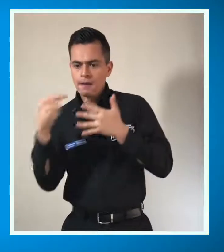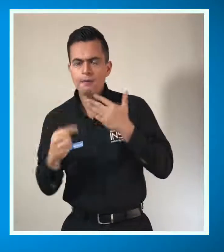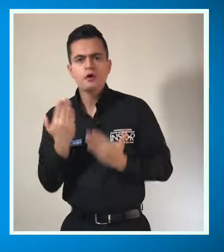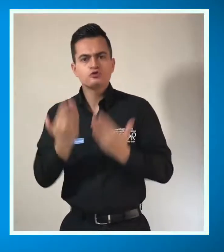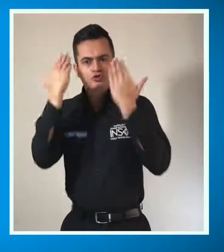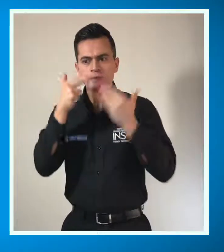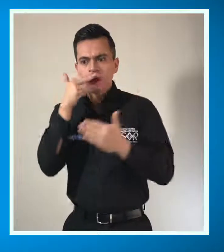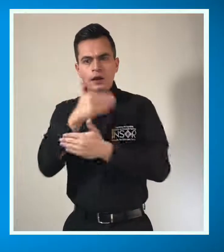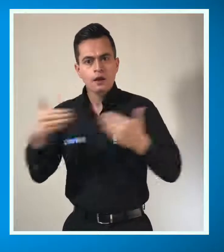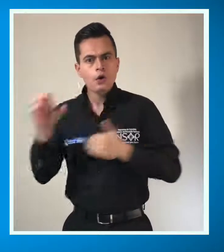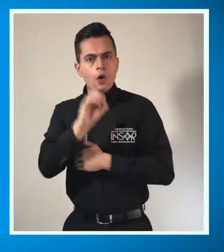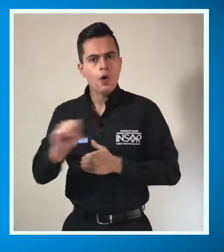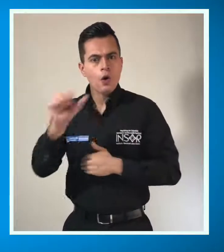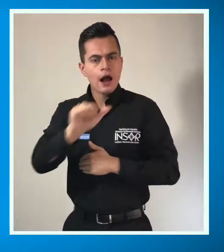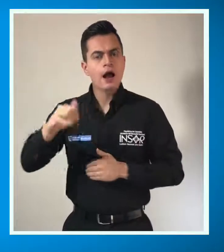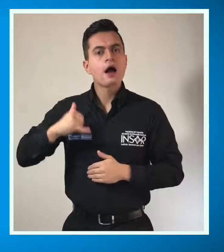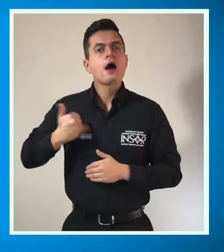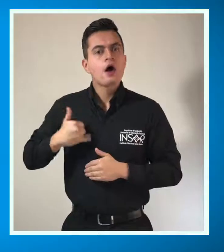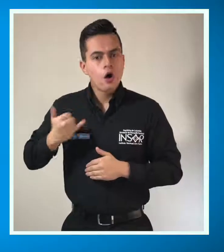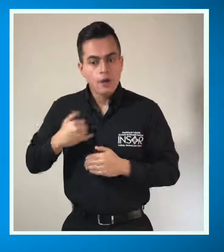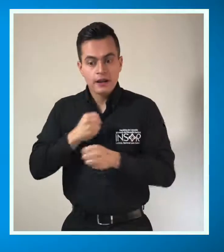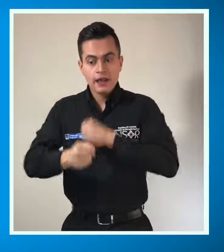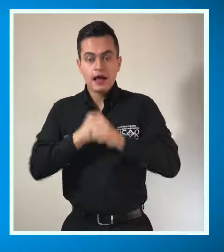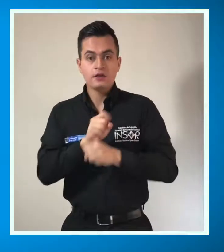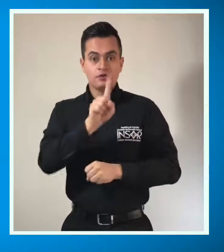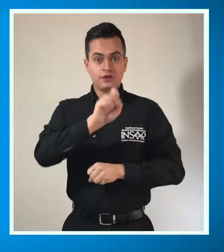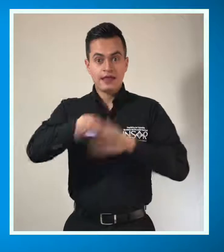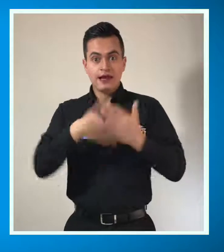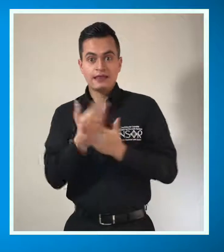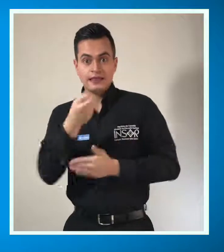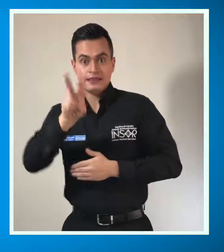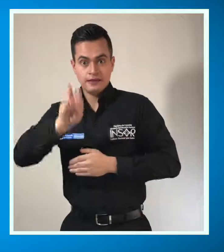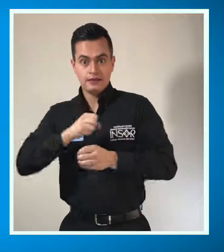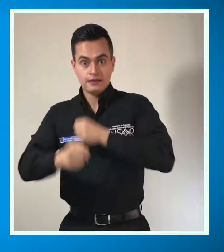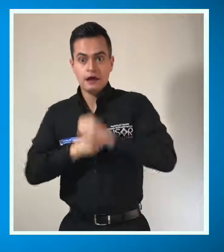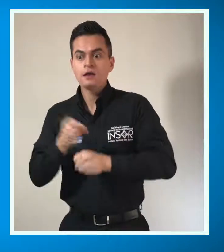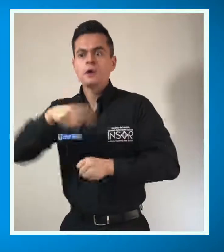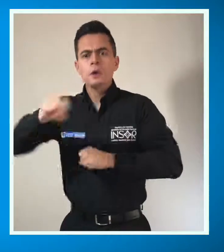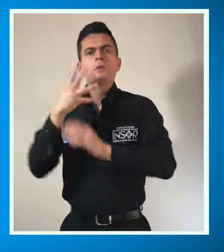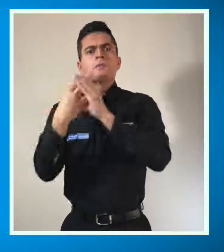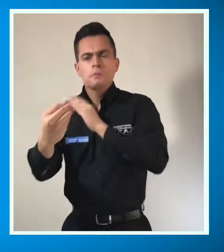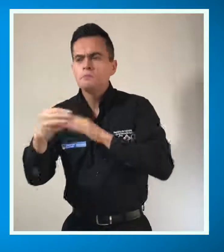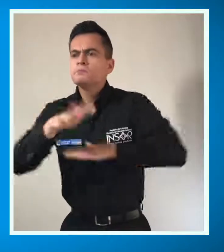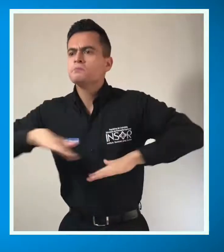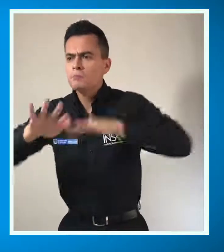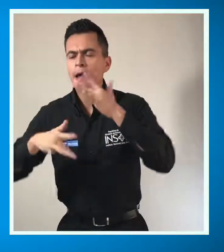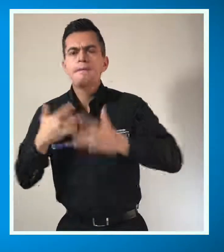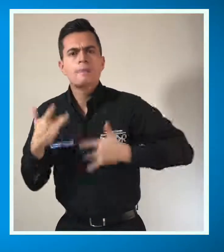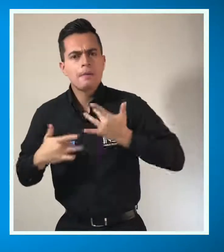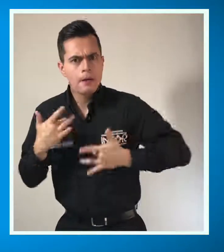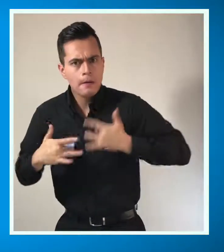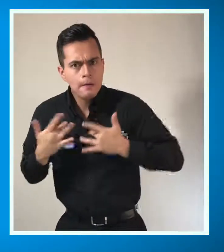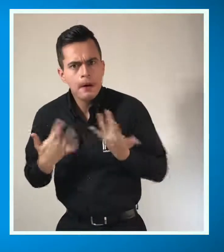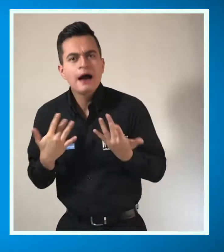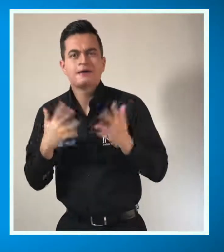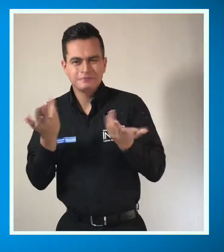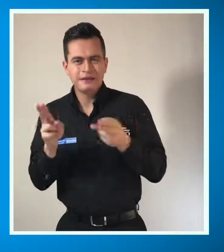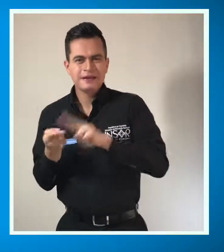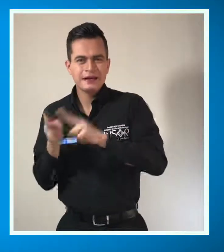permitan a las niñas, niños y adolescentes entre los 6 y 17 años el disfrute de la salida al espacio público